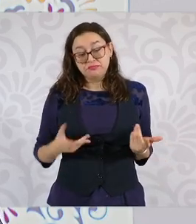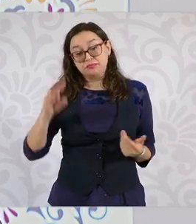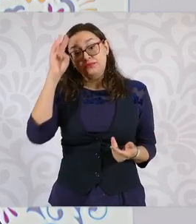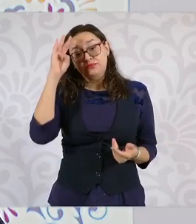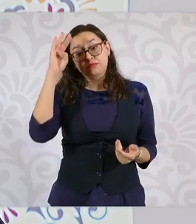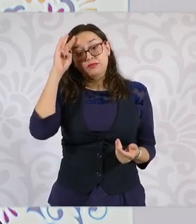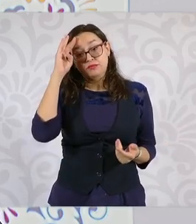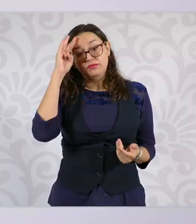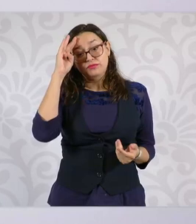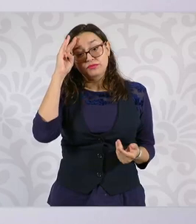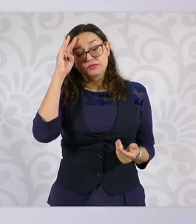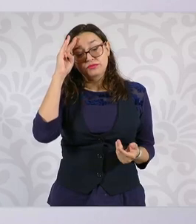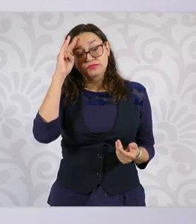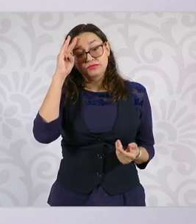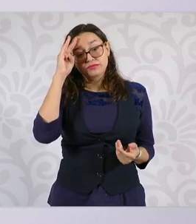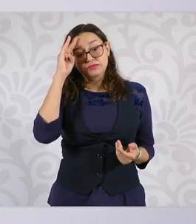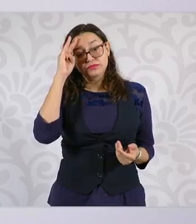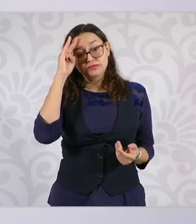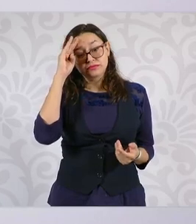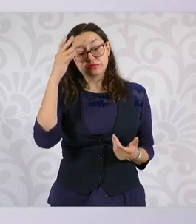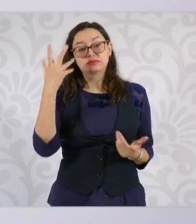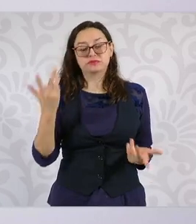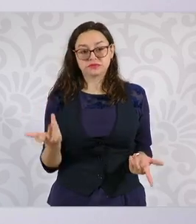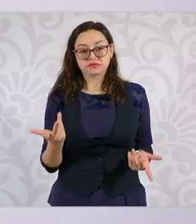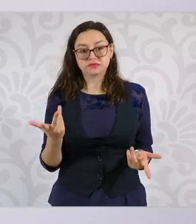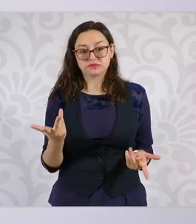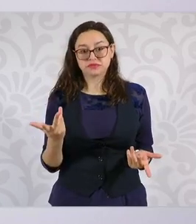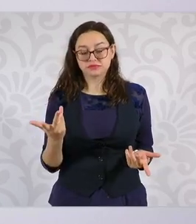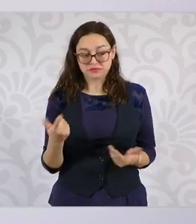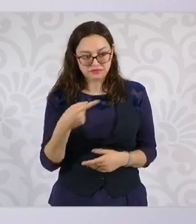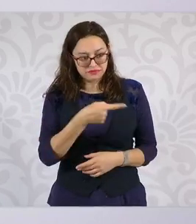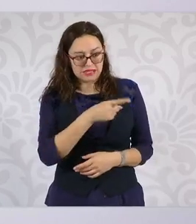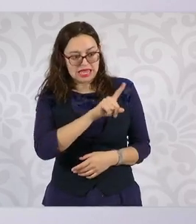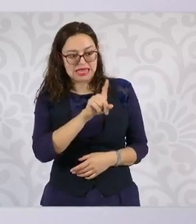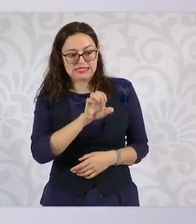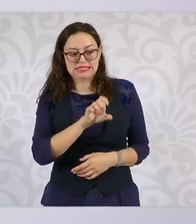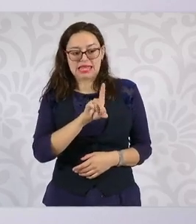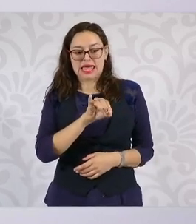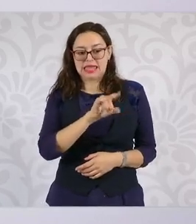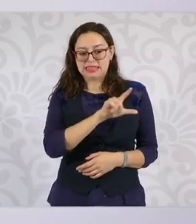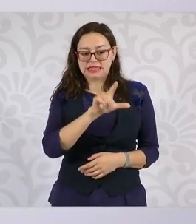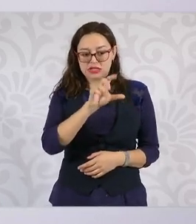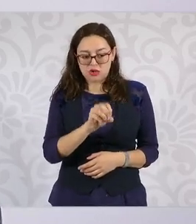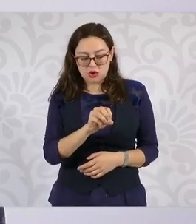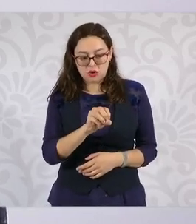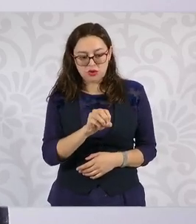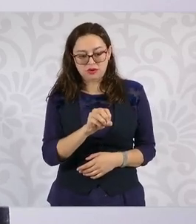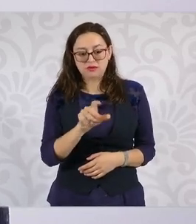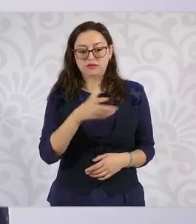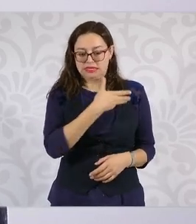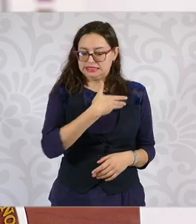casos como el de Cedillo, que privatizó los ferrocarriles.